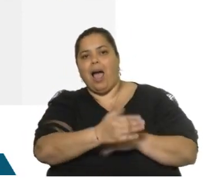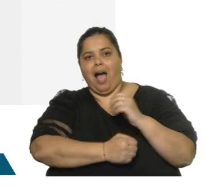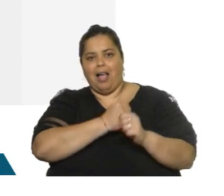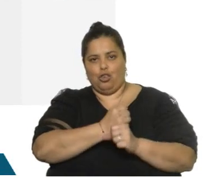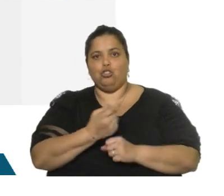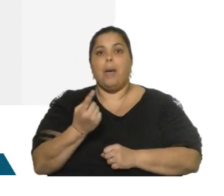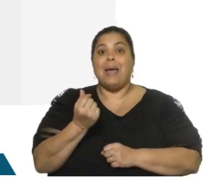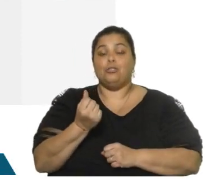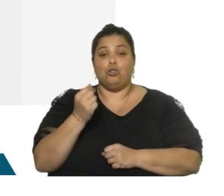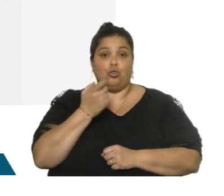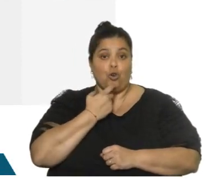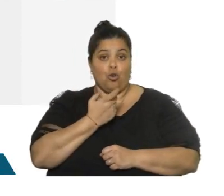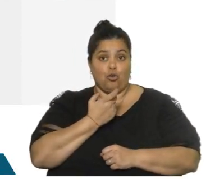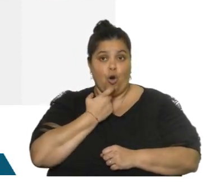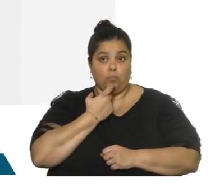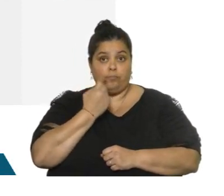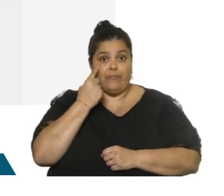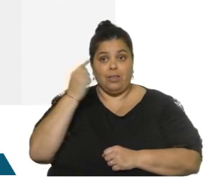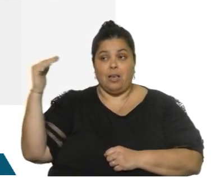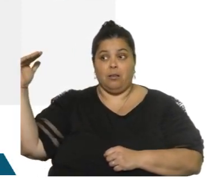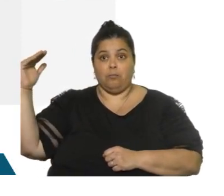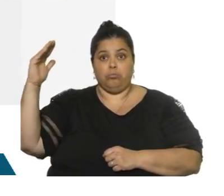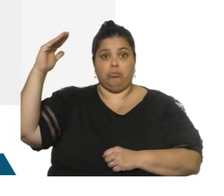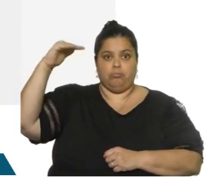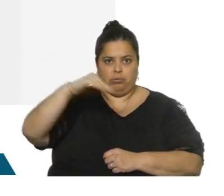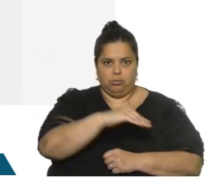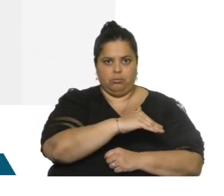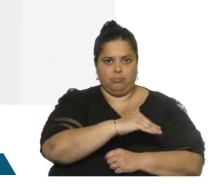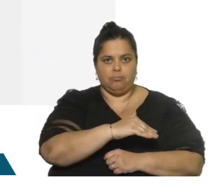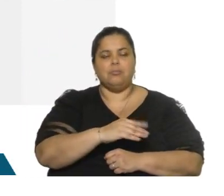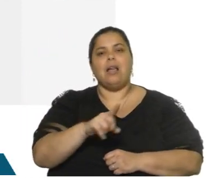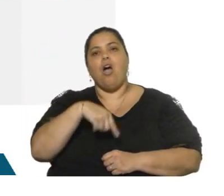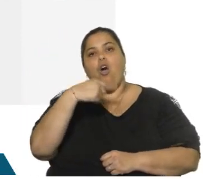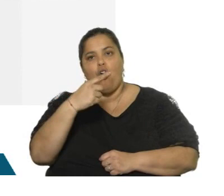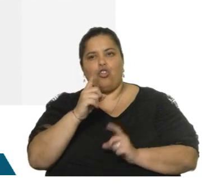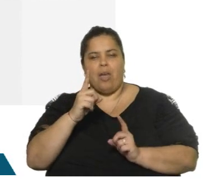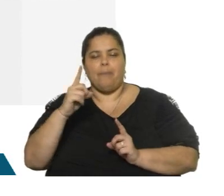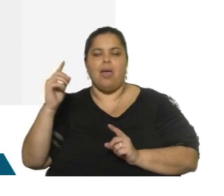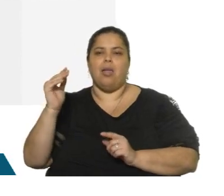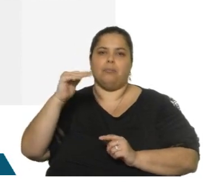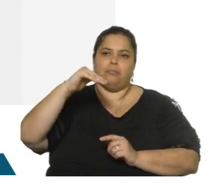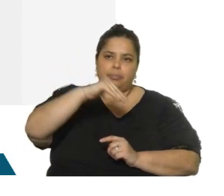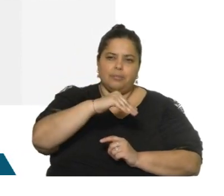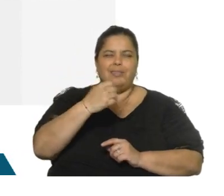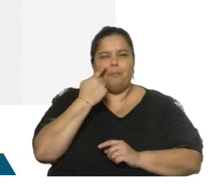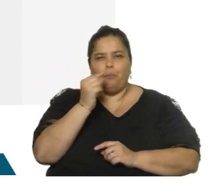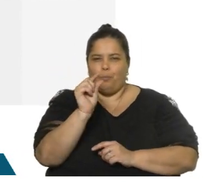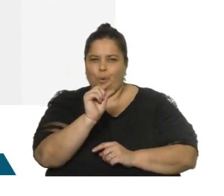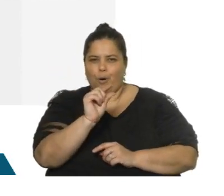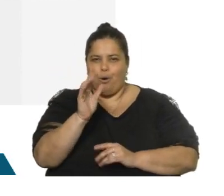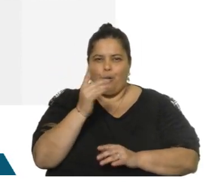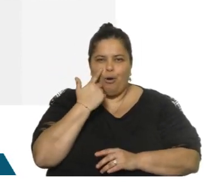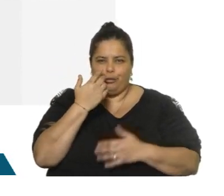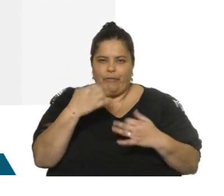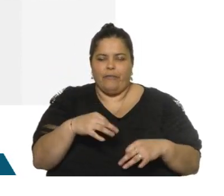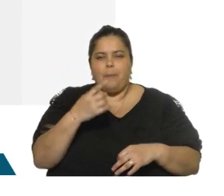pesos la roja, ven que ha bajado en forma pronunciada. También hay una leve baja, aunque la gráfica no lo pueda mostrar